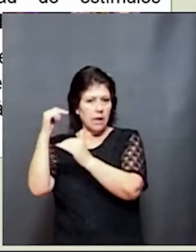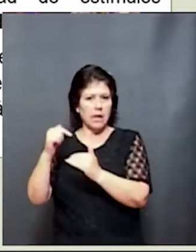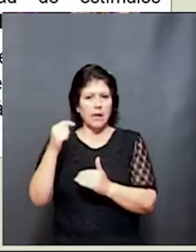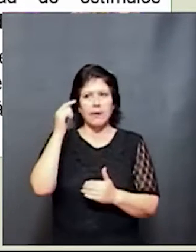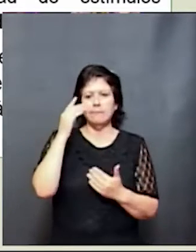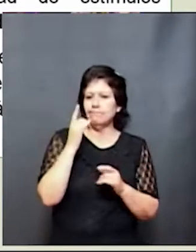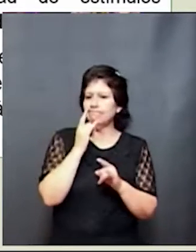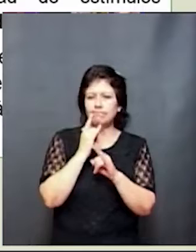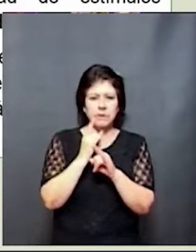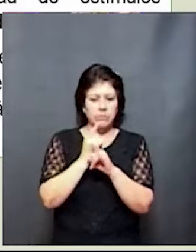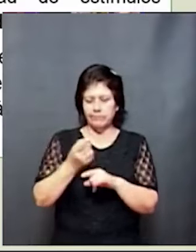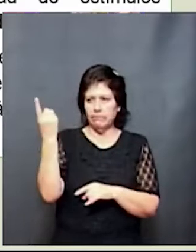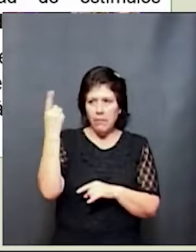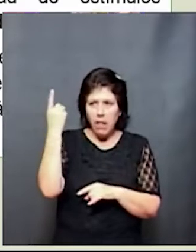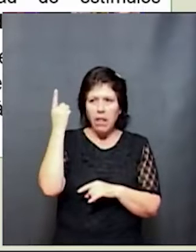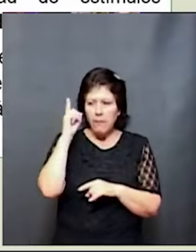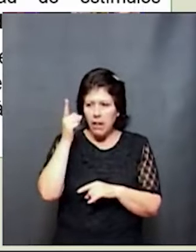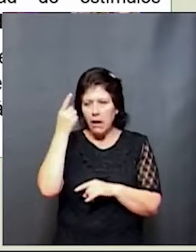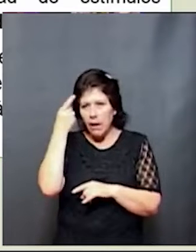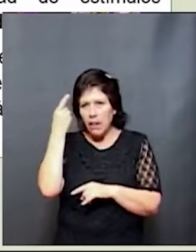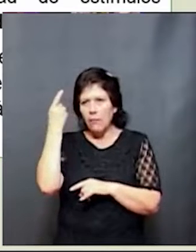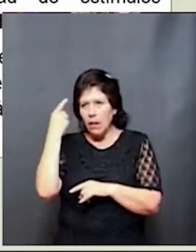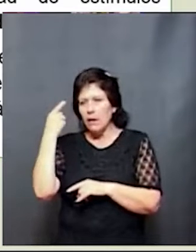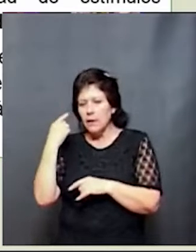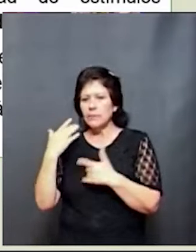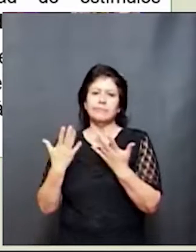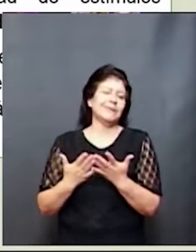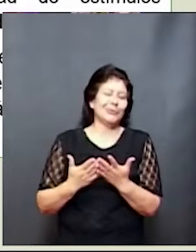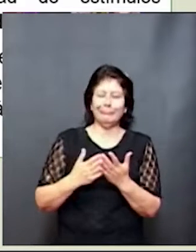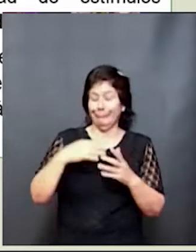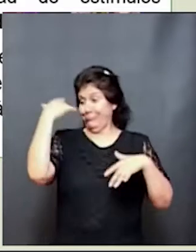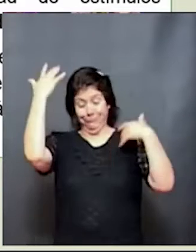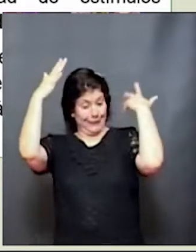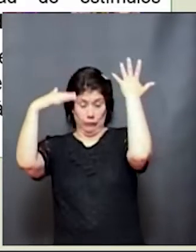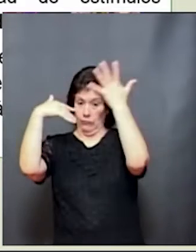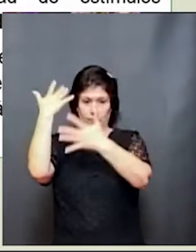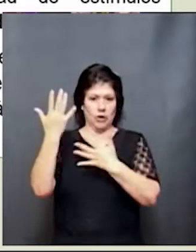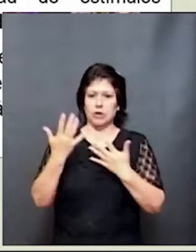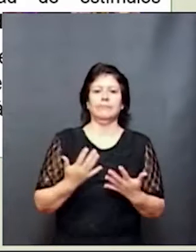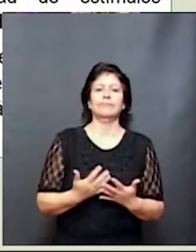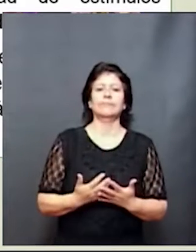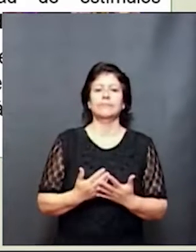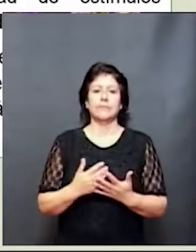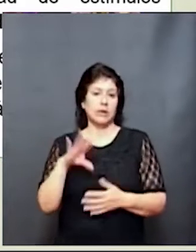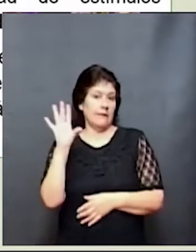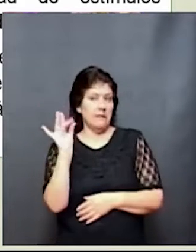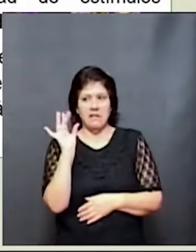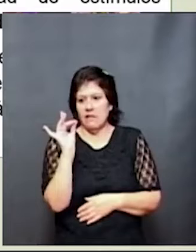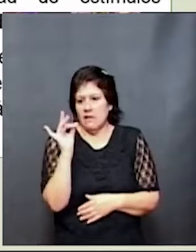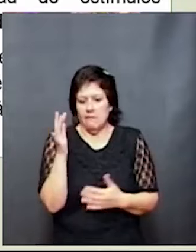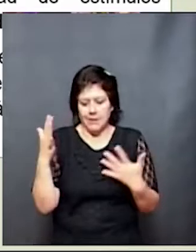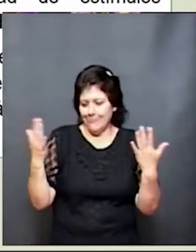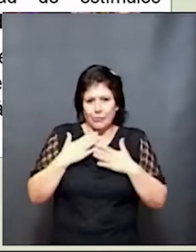filtre y ordene, los estímulos serían absolutamente desordenados. Sería complejo entender lo que nos está